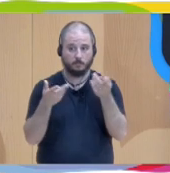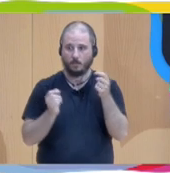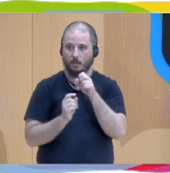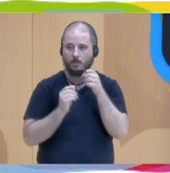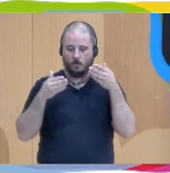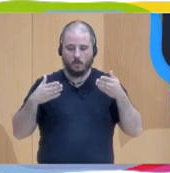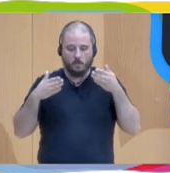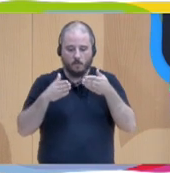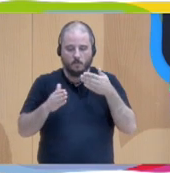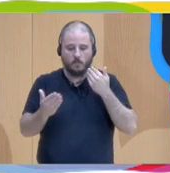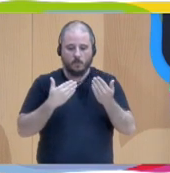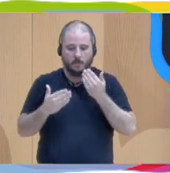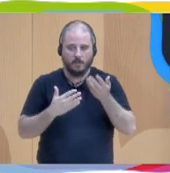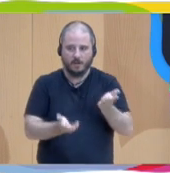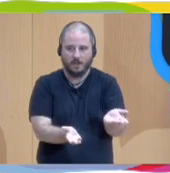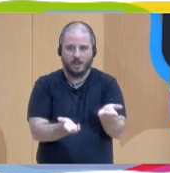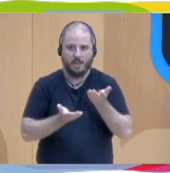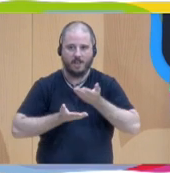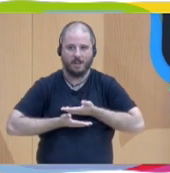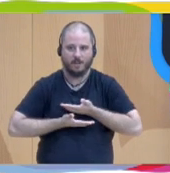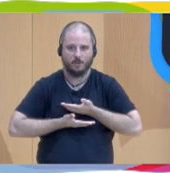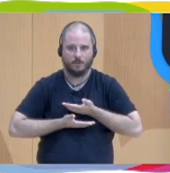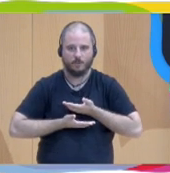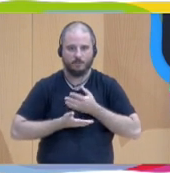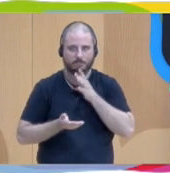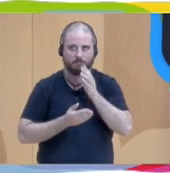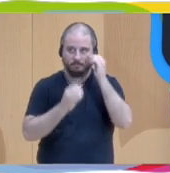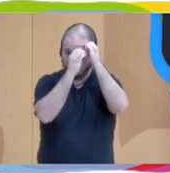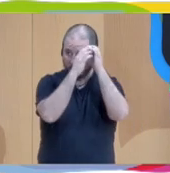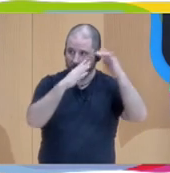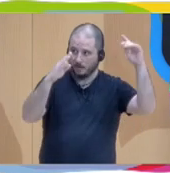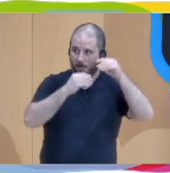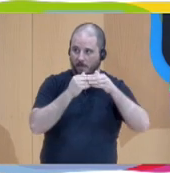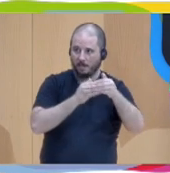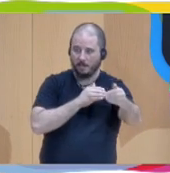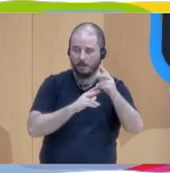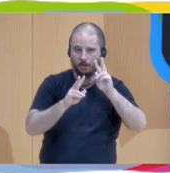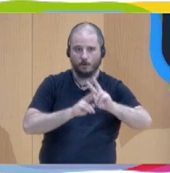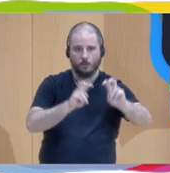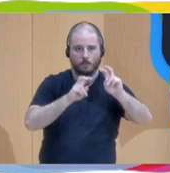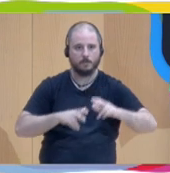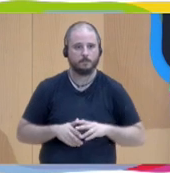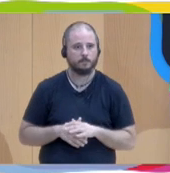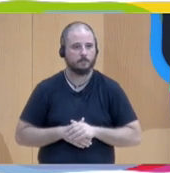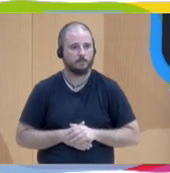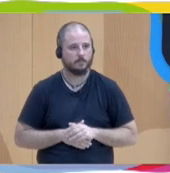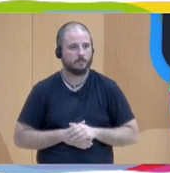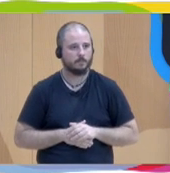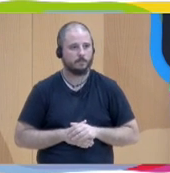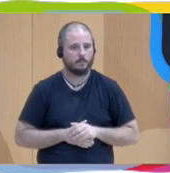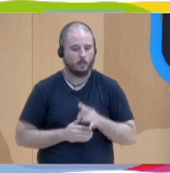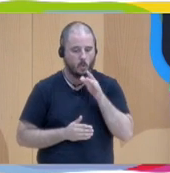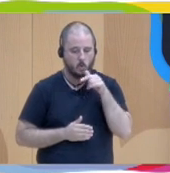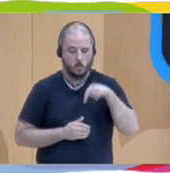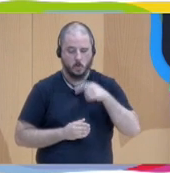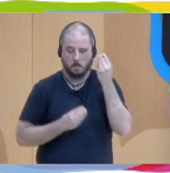ayuda a imaginar una perspectiva nueva a partir de hoy.